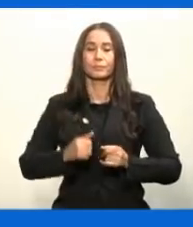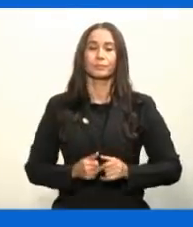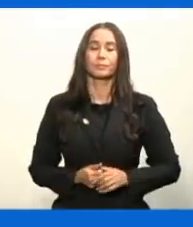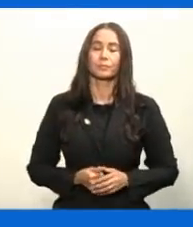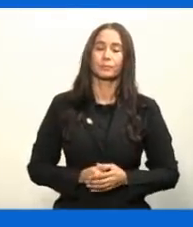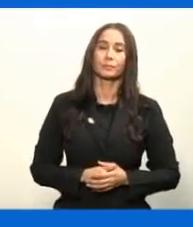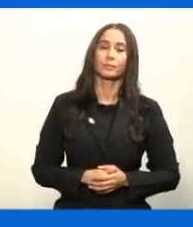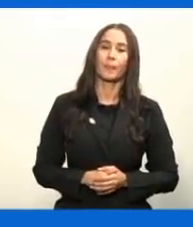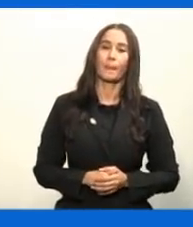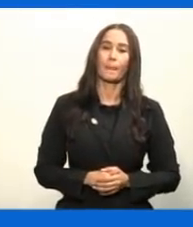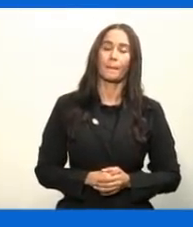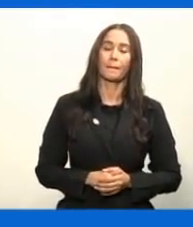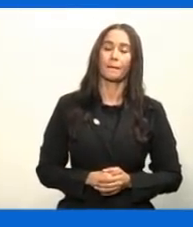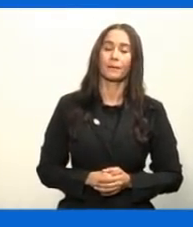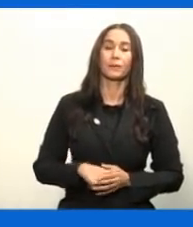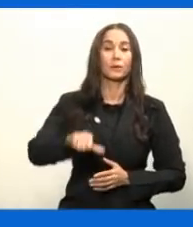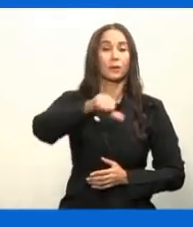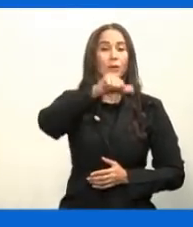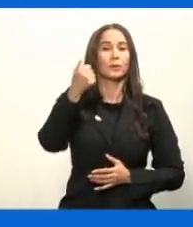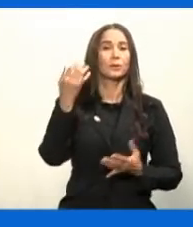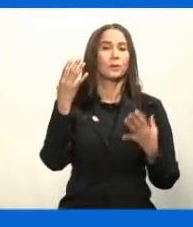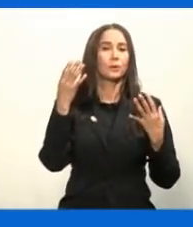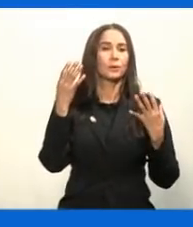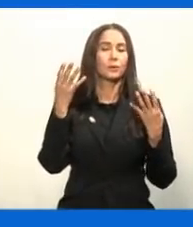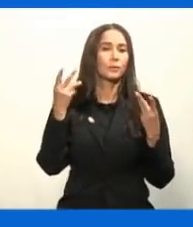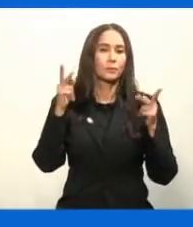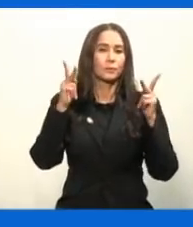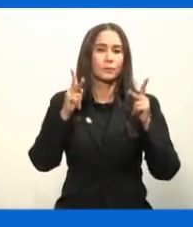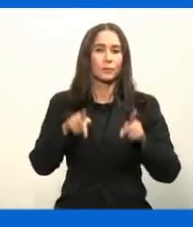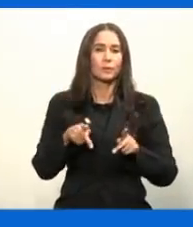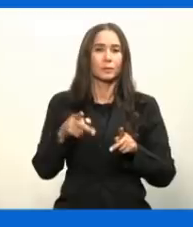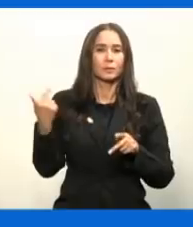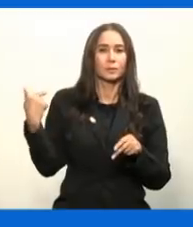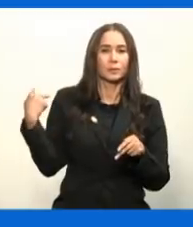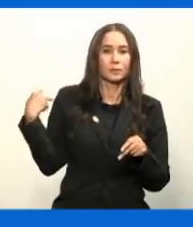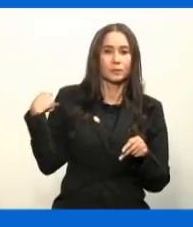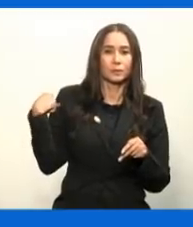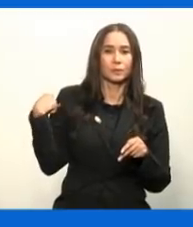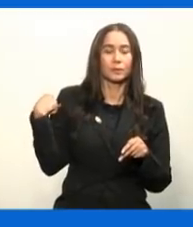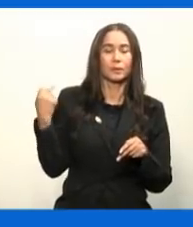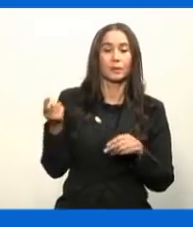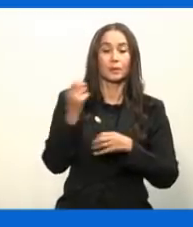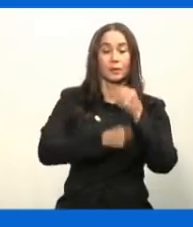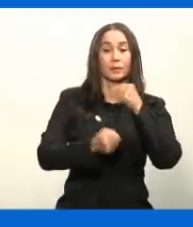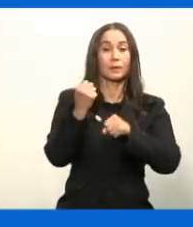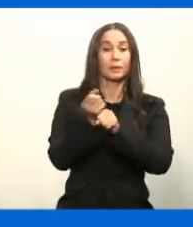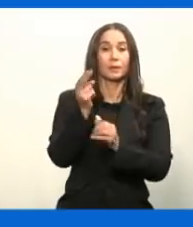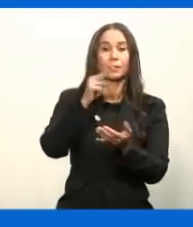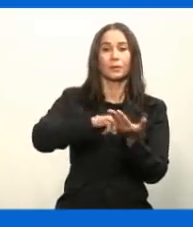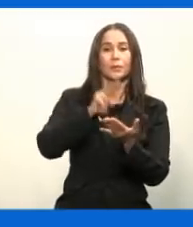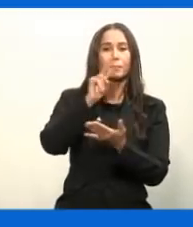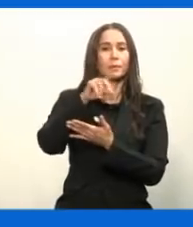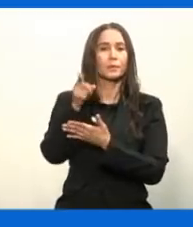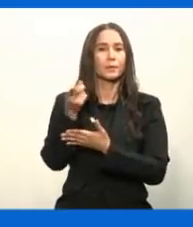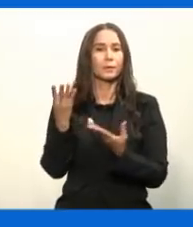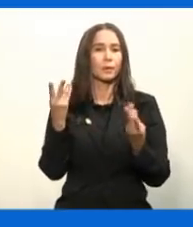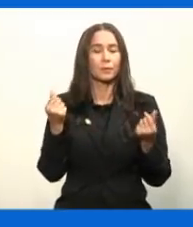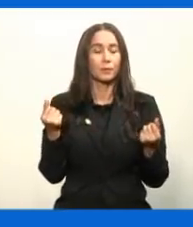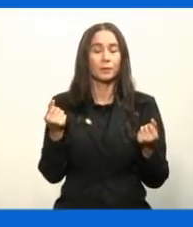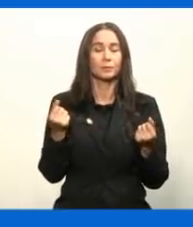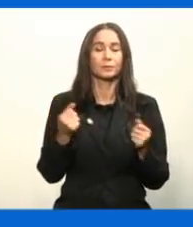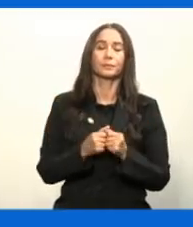Por otro lado, ¿cuántas personas realmente se vacunarán en el 2021? Pues nosotros